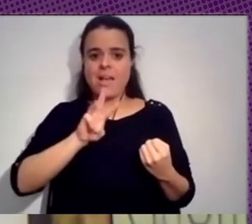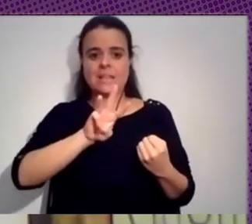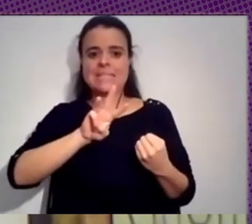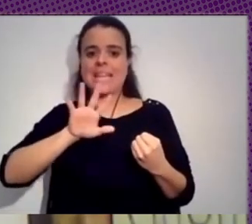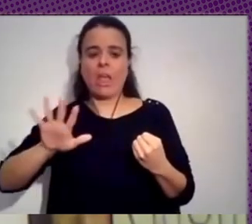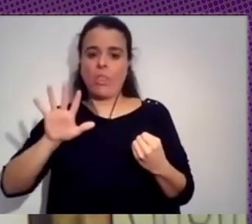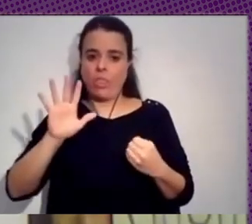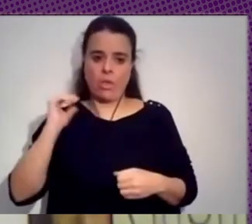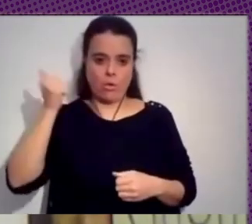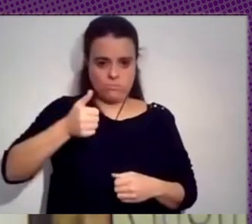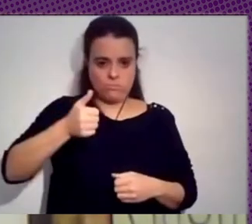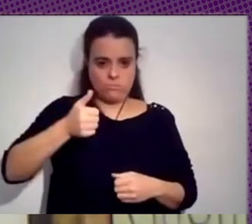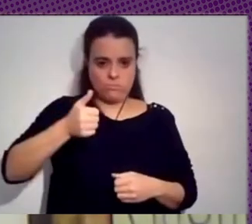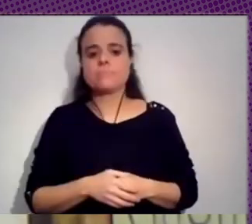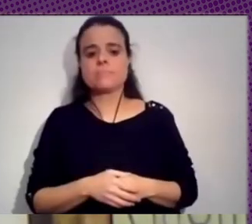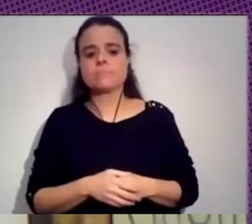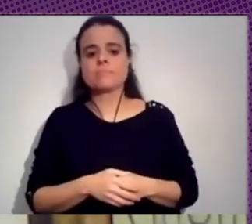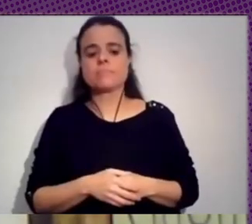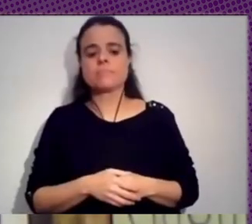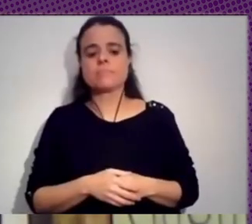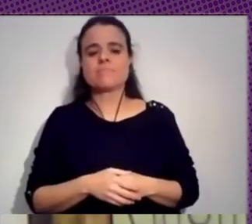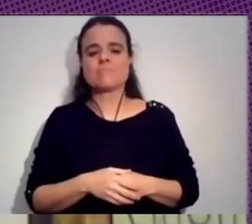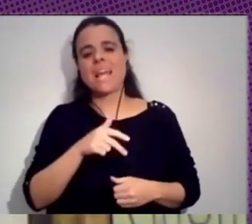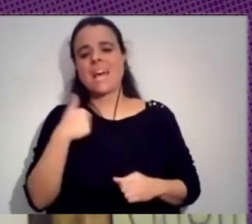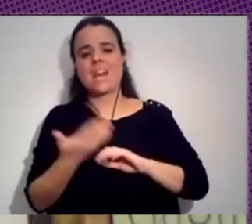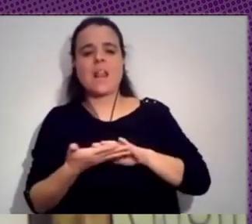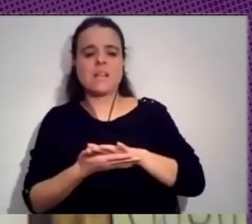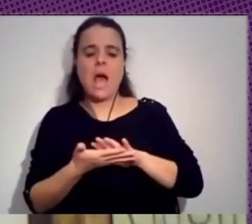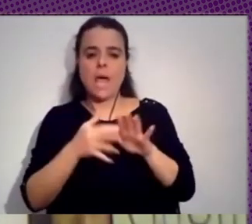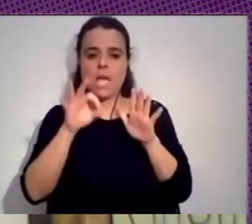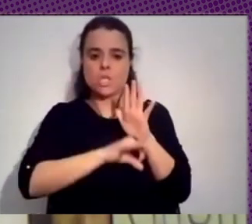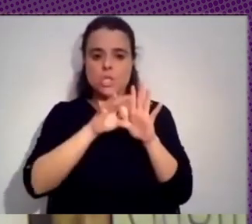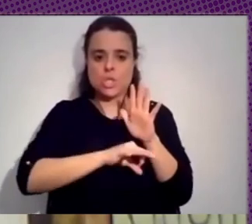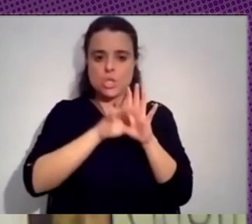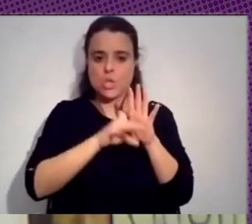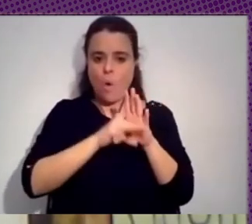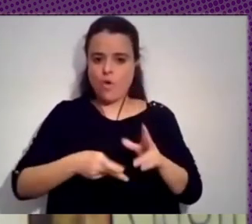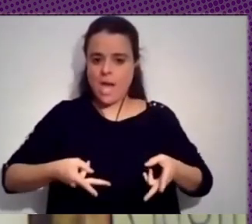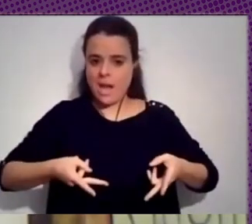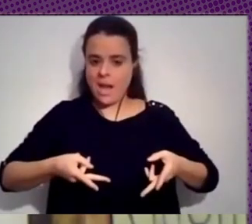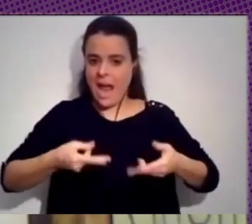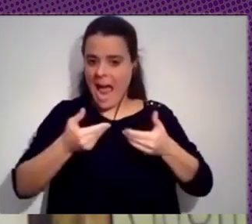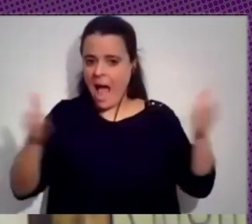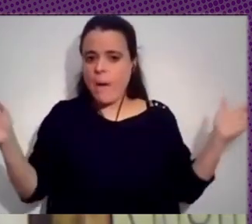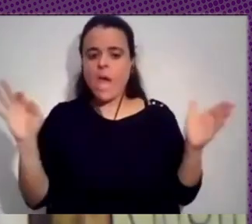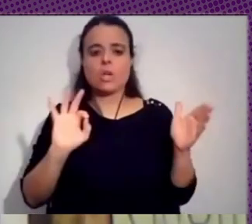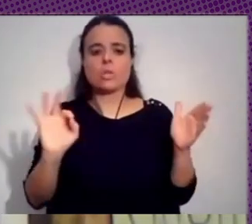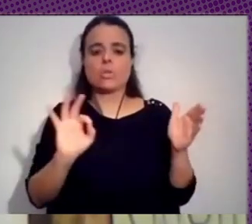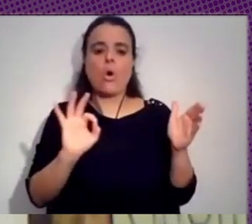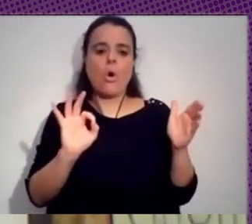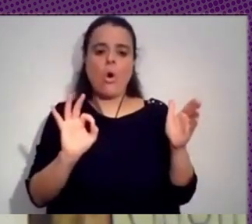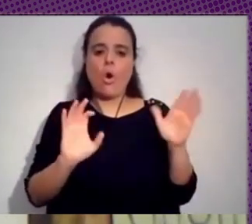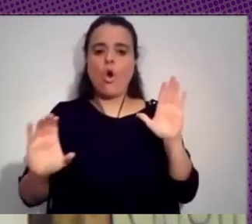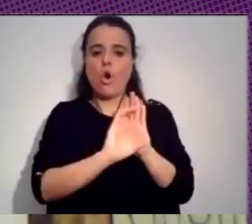en general se habla de open source o software abierto o código abierto cuando se está hablando de un modelo de desarrollo de software